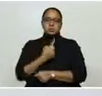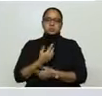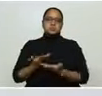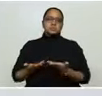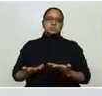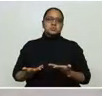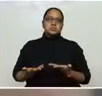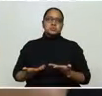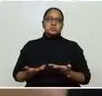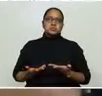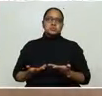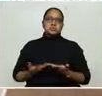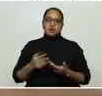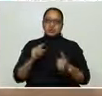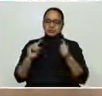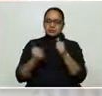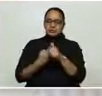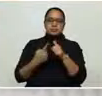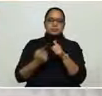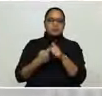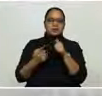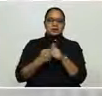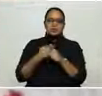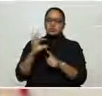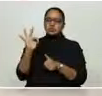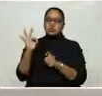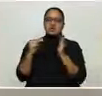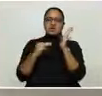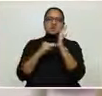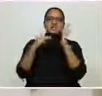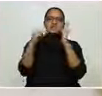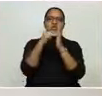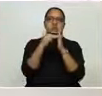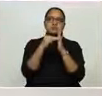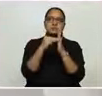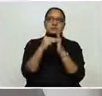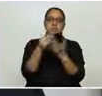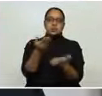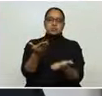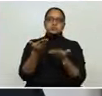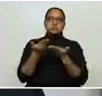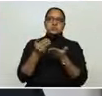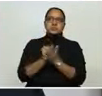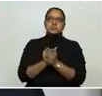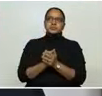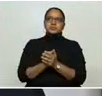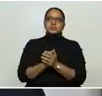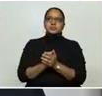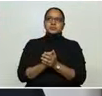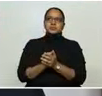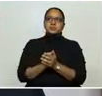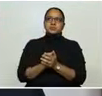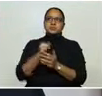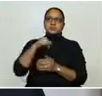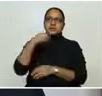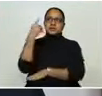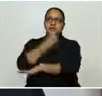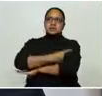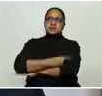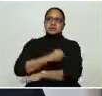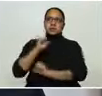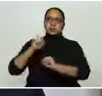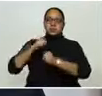Ese fue el trato y está recogido ya en el documento que firmamos. Este día yo puedo informar